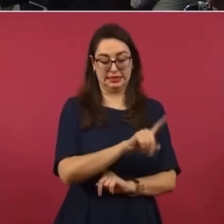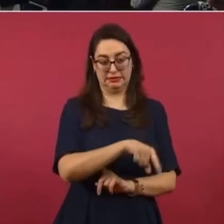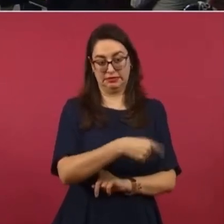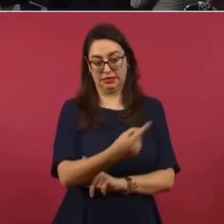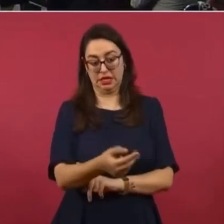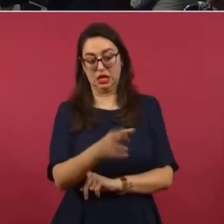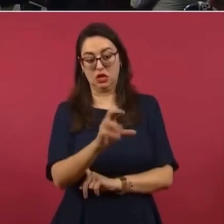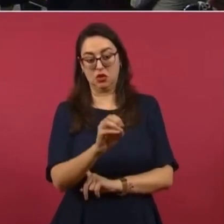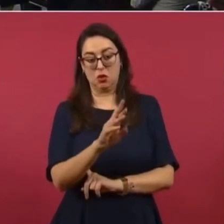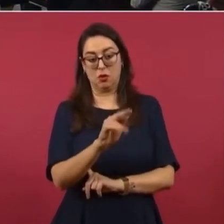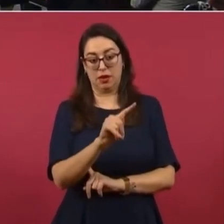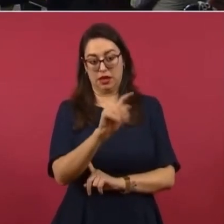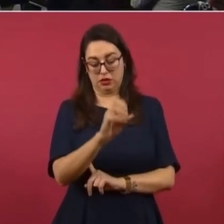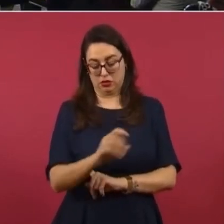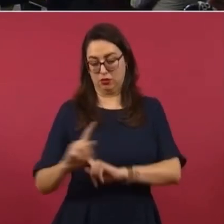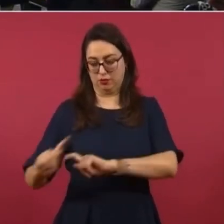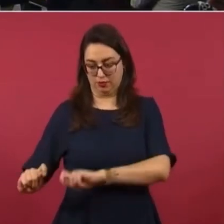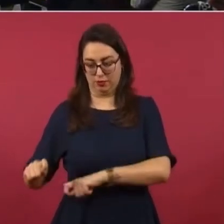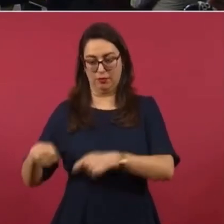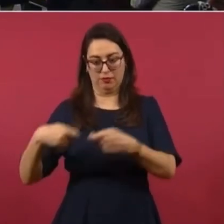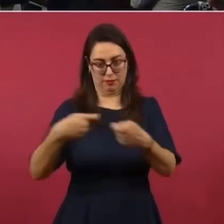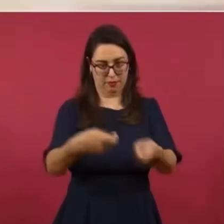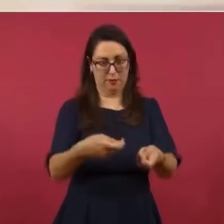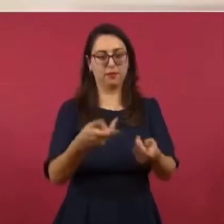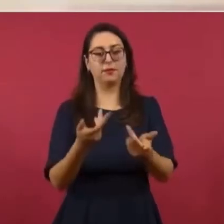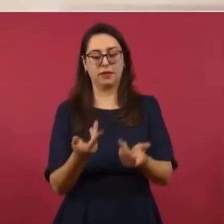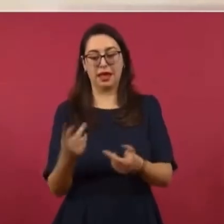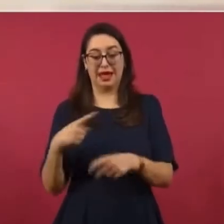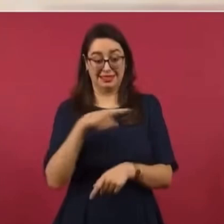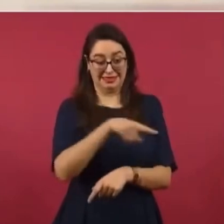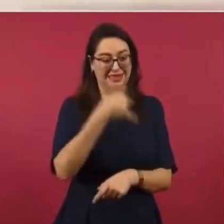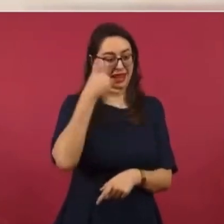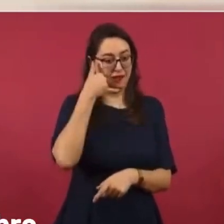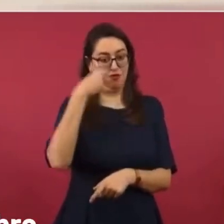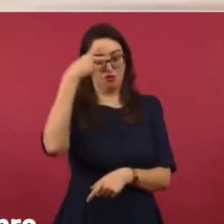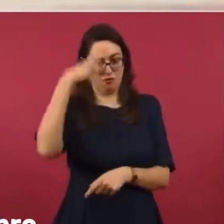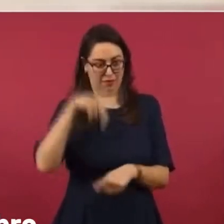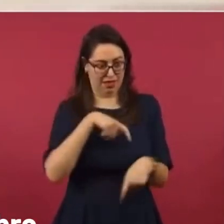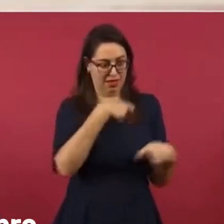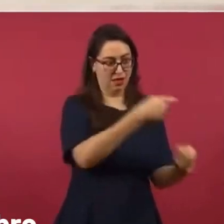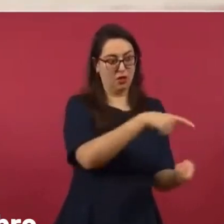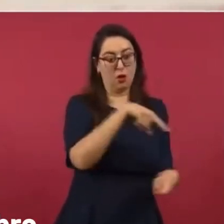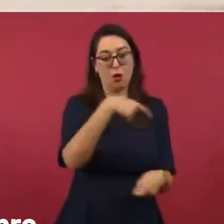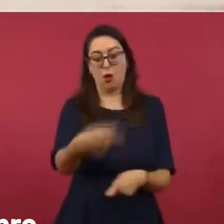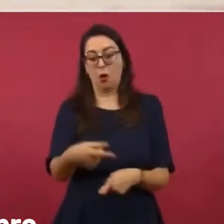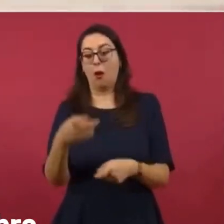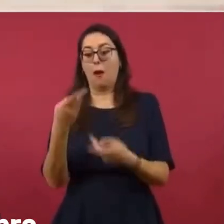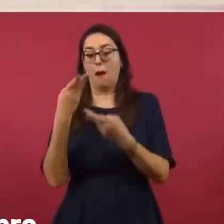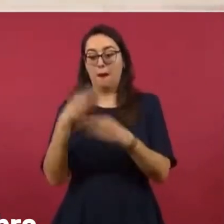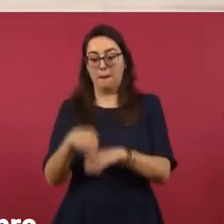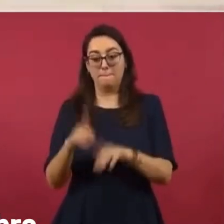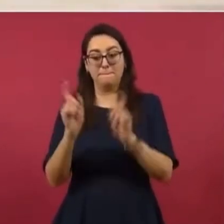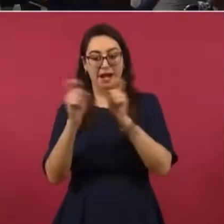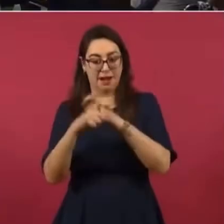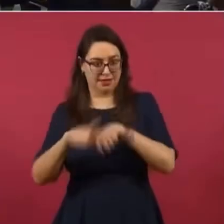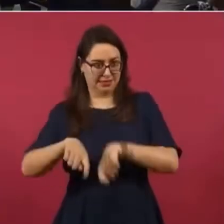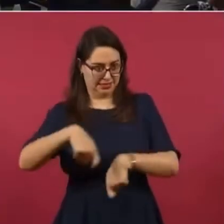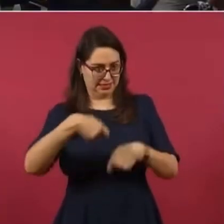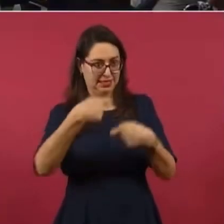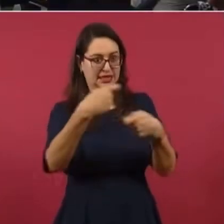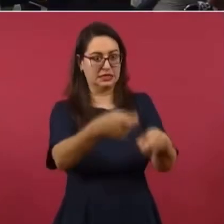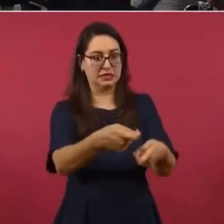viene la segunda subasta, eso está en este libro,